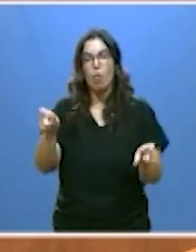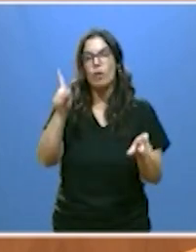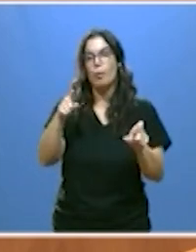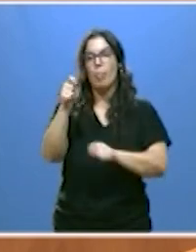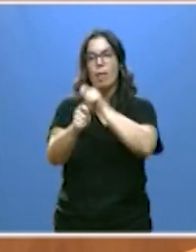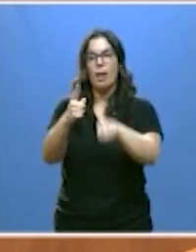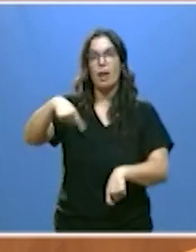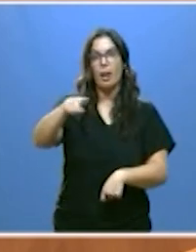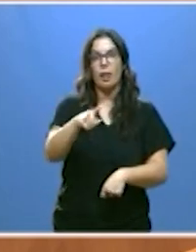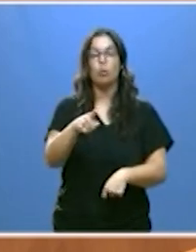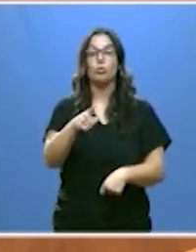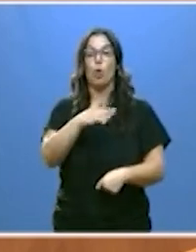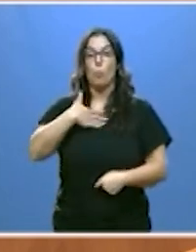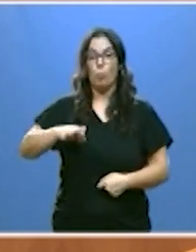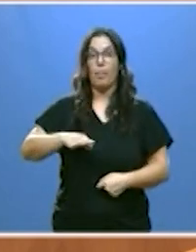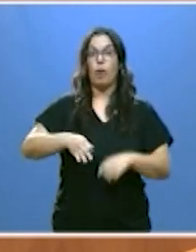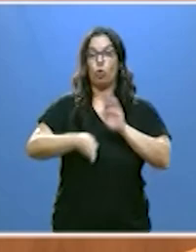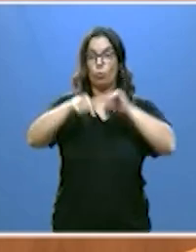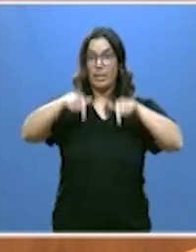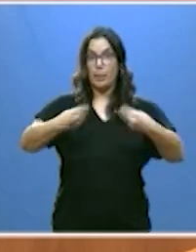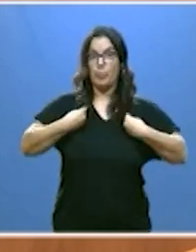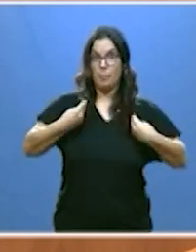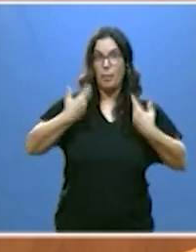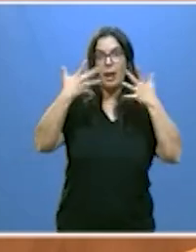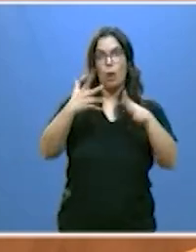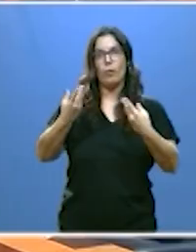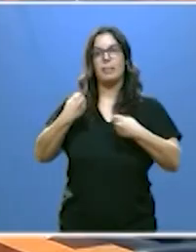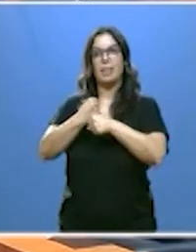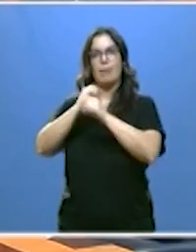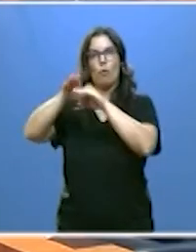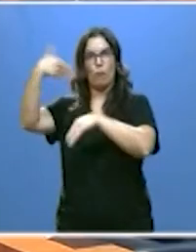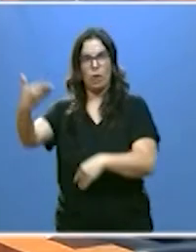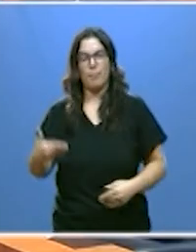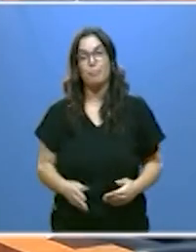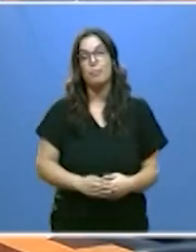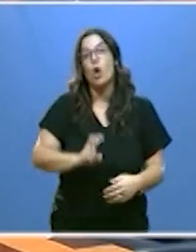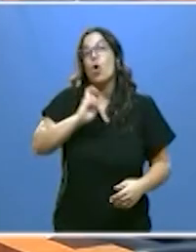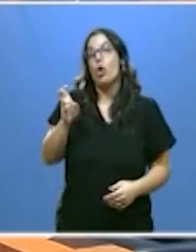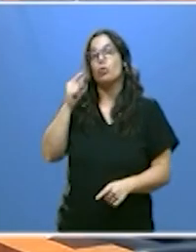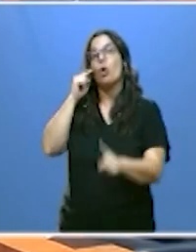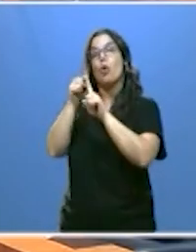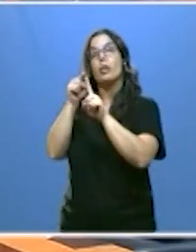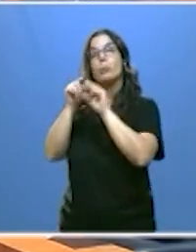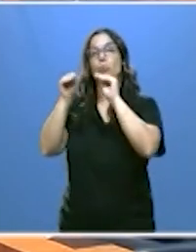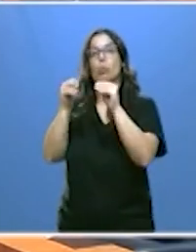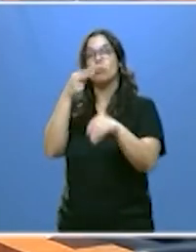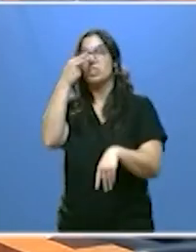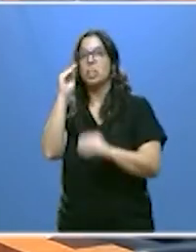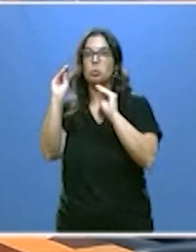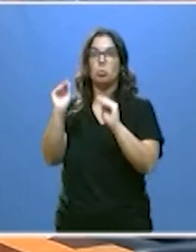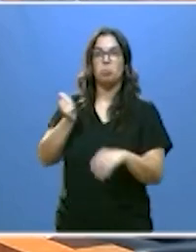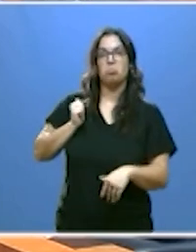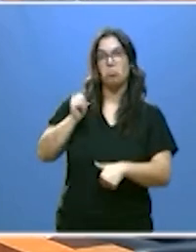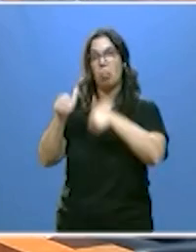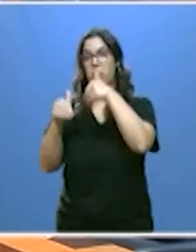puedan mantener su residencia en Castilla y León otros lo hacen buscando rédito electoral aunque su